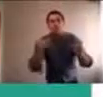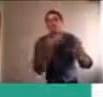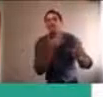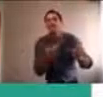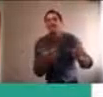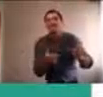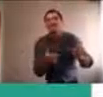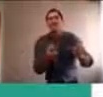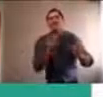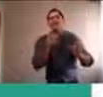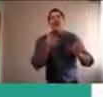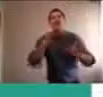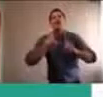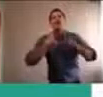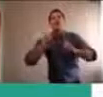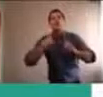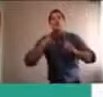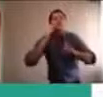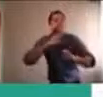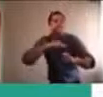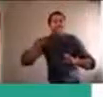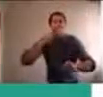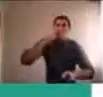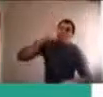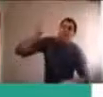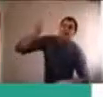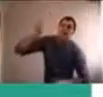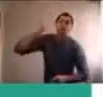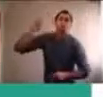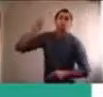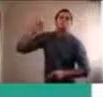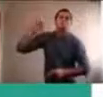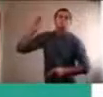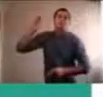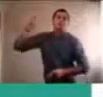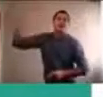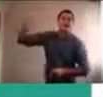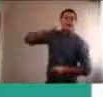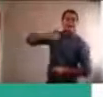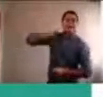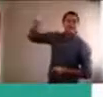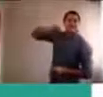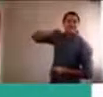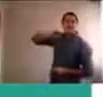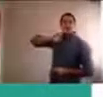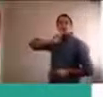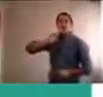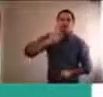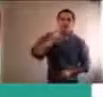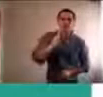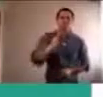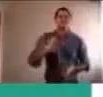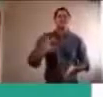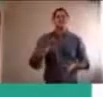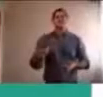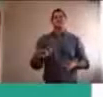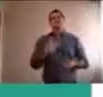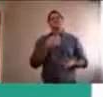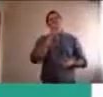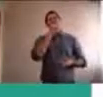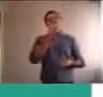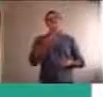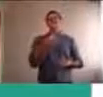cómo podían ayudar a los padres para ver cuánto tenían que formar parte o no formar parte de esta instancia de aprendizaje.